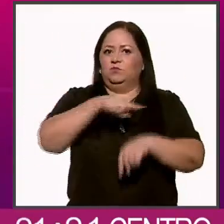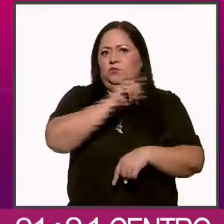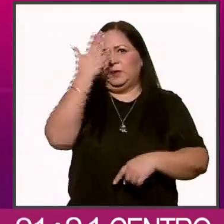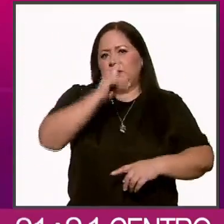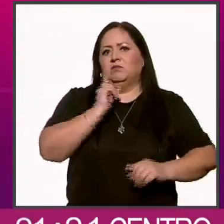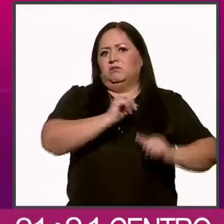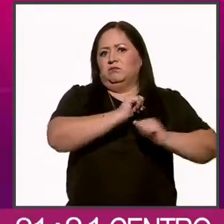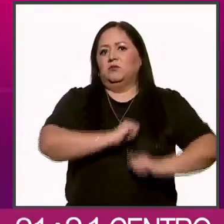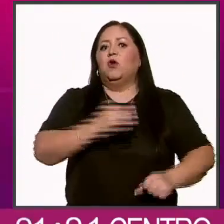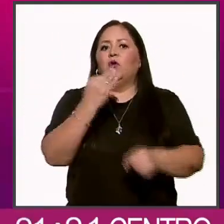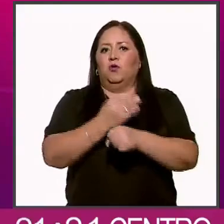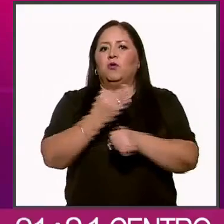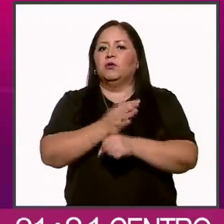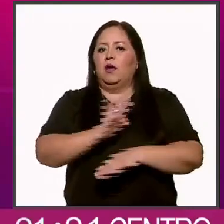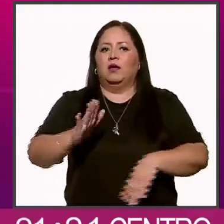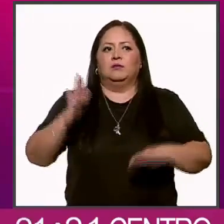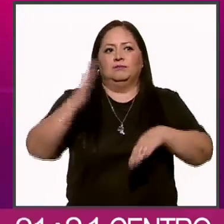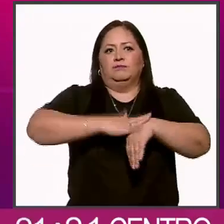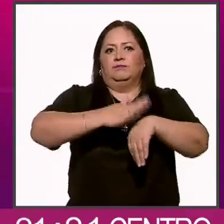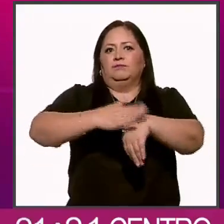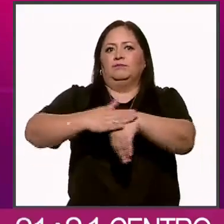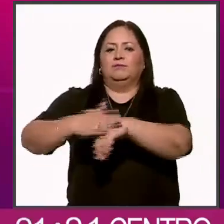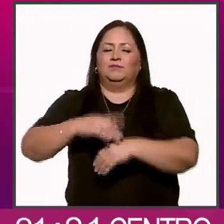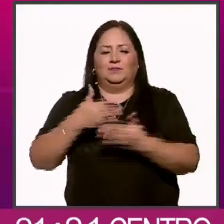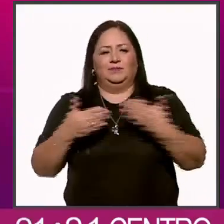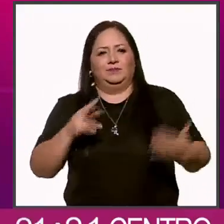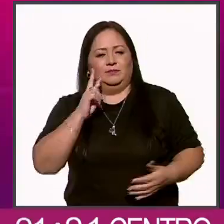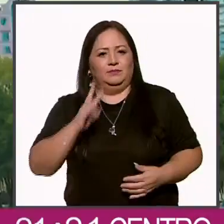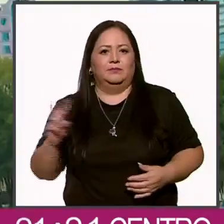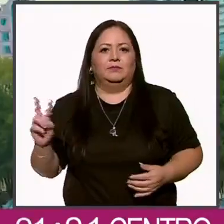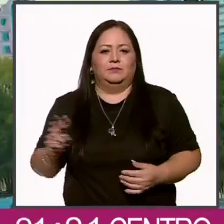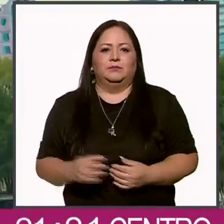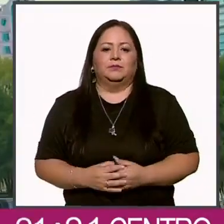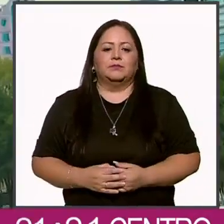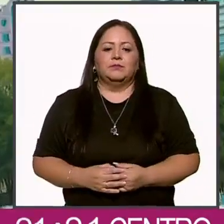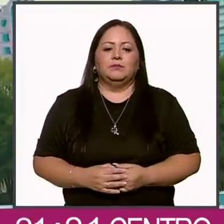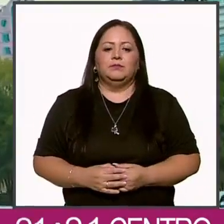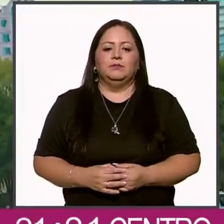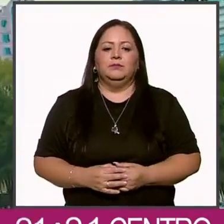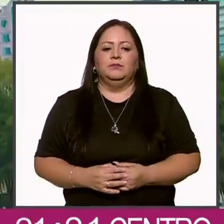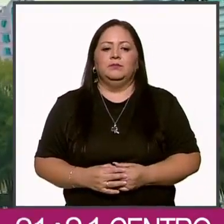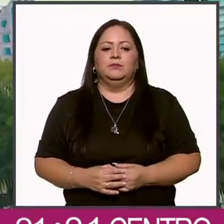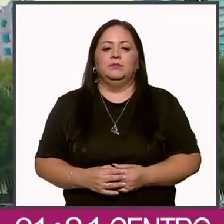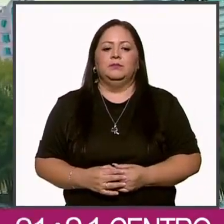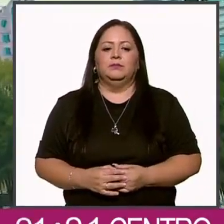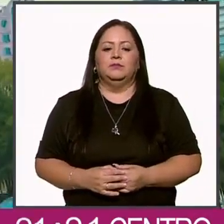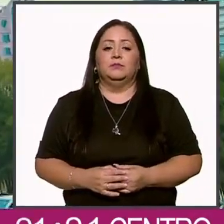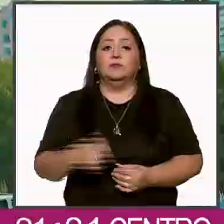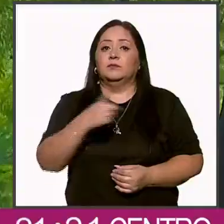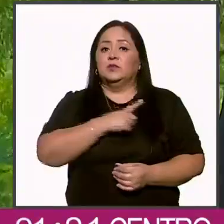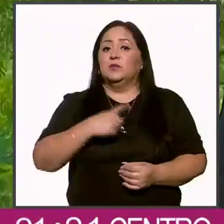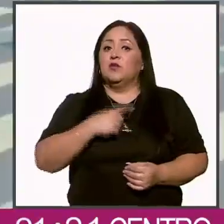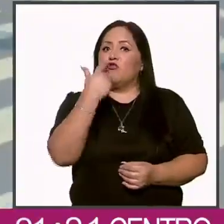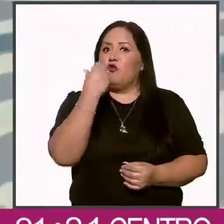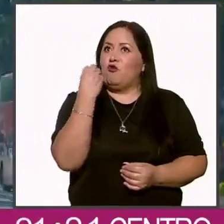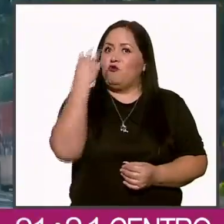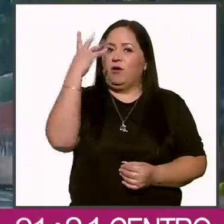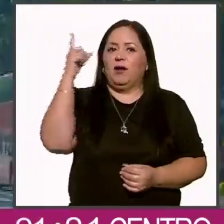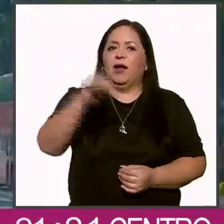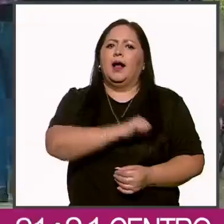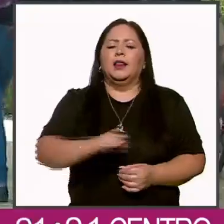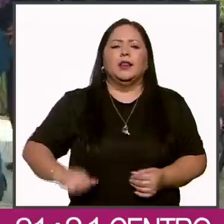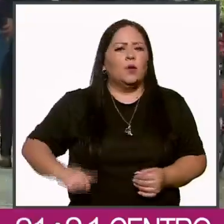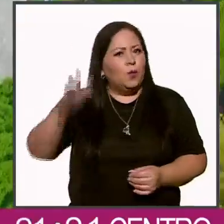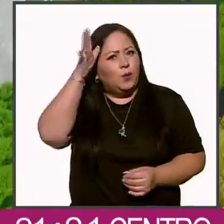encabeza, ya encendió las alertas. Acompáñenme a ver. Se deben prender focos rojos en la alcaldía